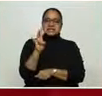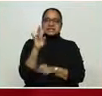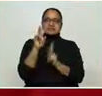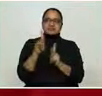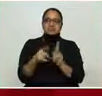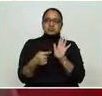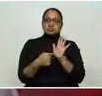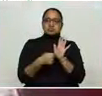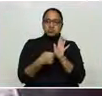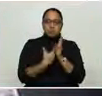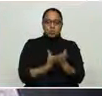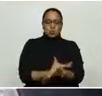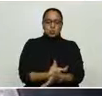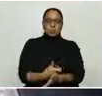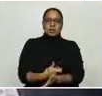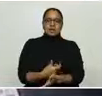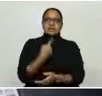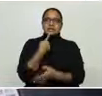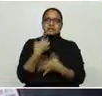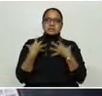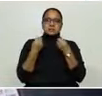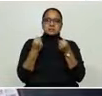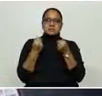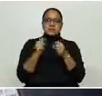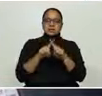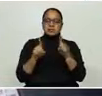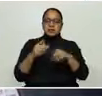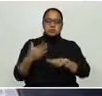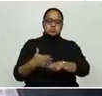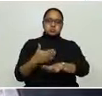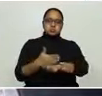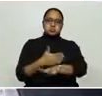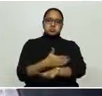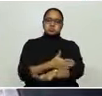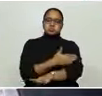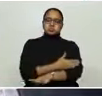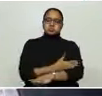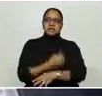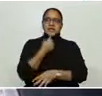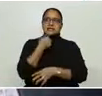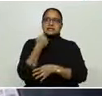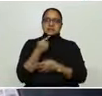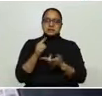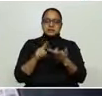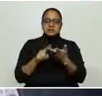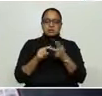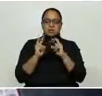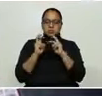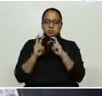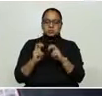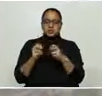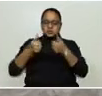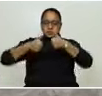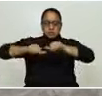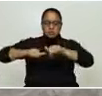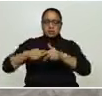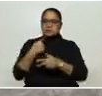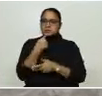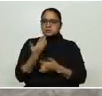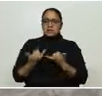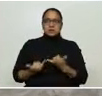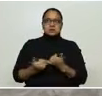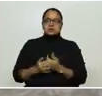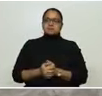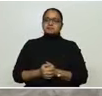muestra de un paciente recuperado, pero eso ya está en camino, prácticamente ya el cruce de notas y el cruce del convenio. Se han